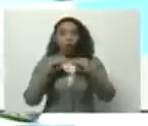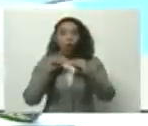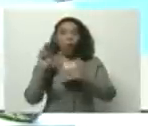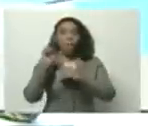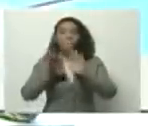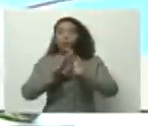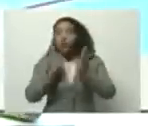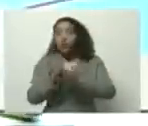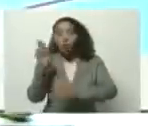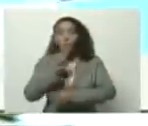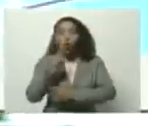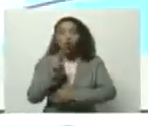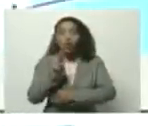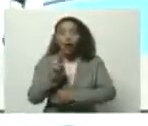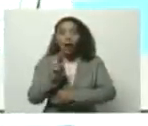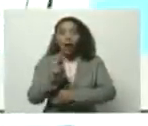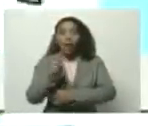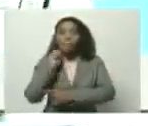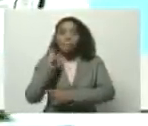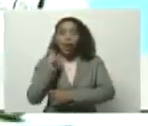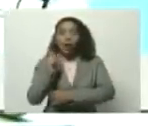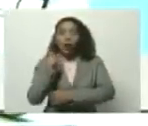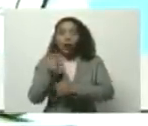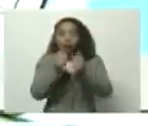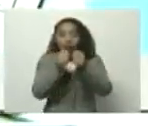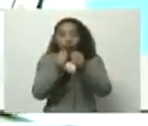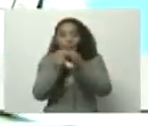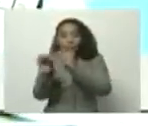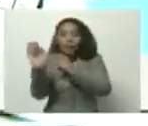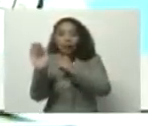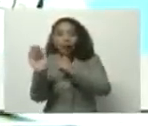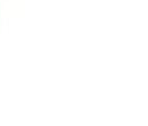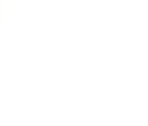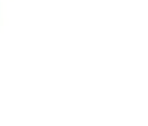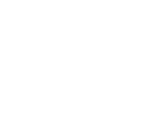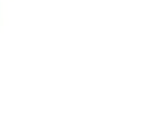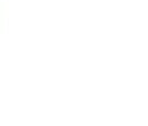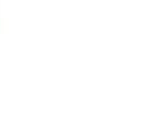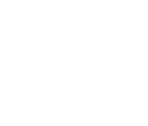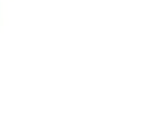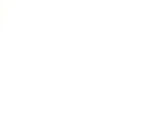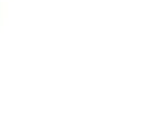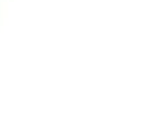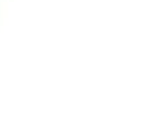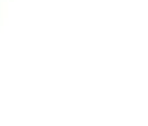Pagomóvil. Va a estar conectado a los puntos de venta en el país.